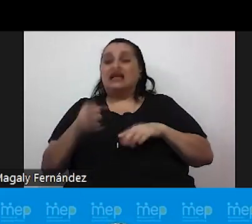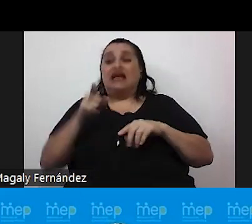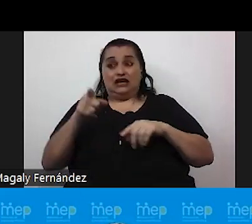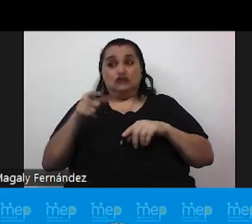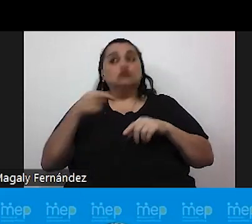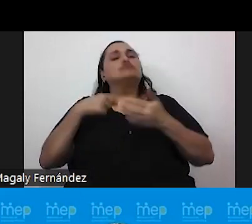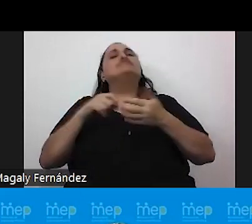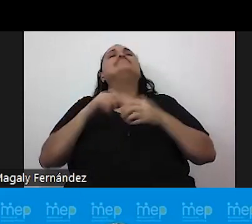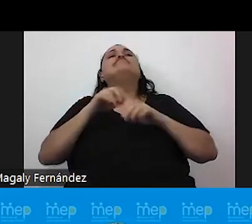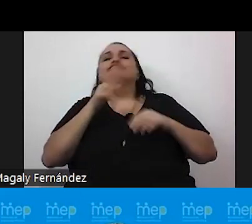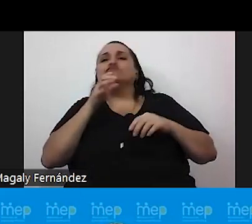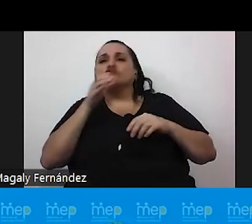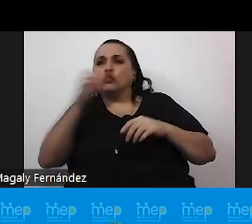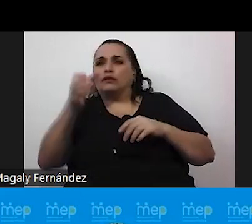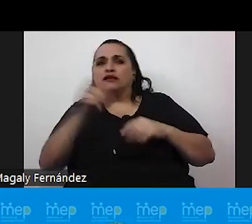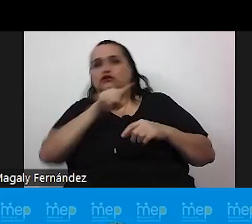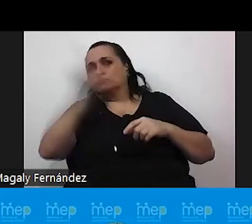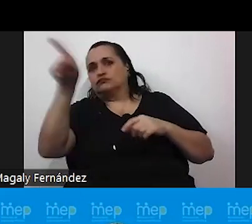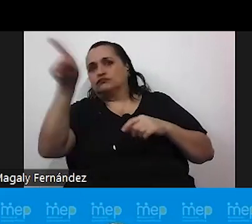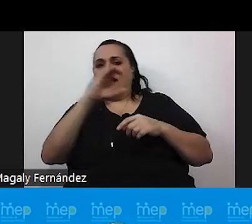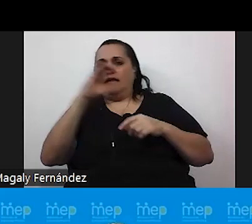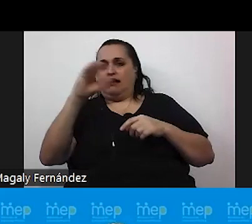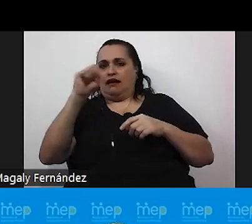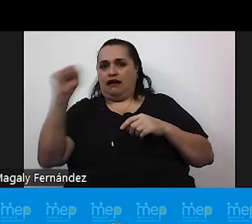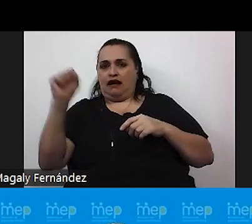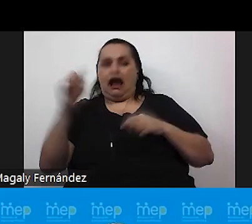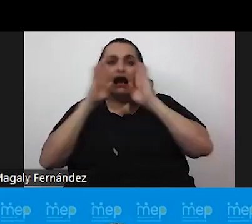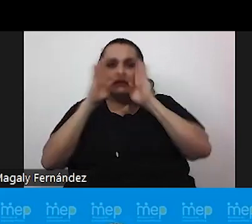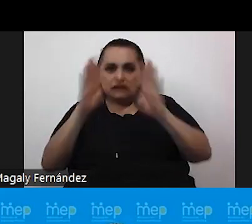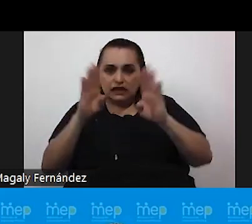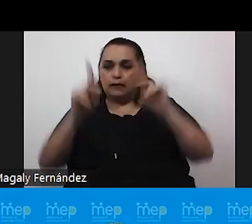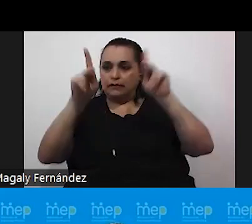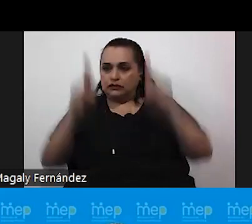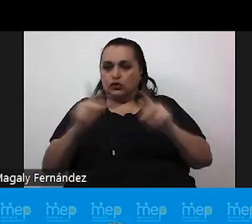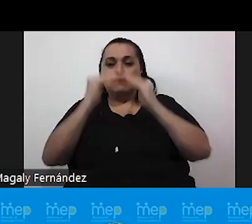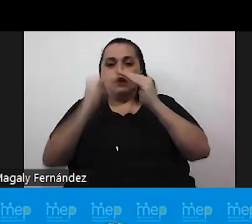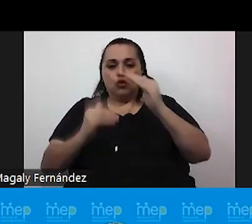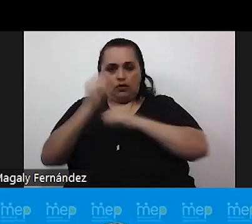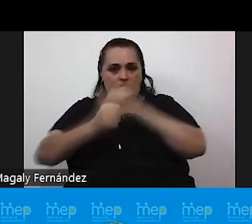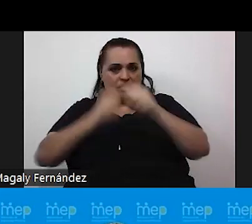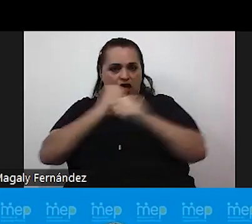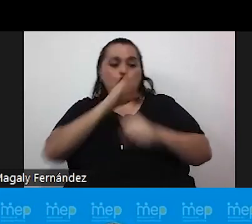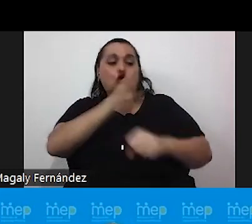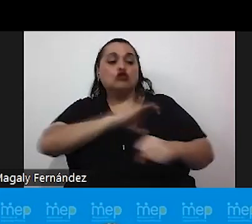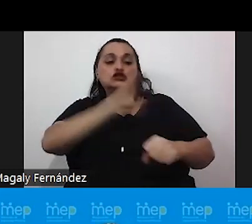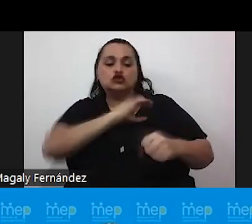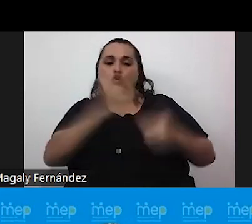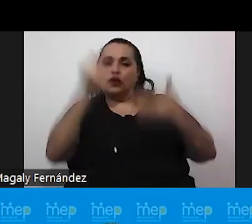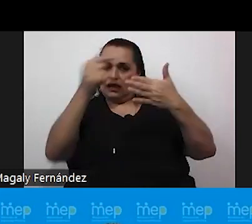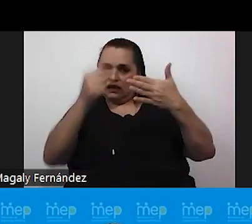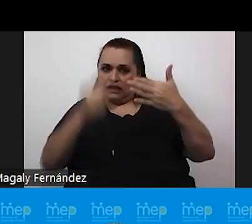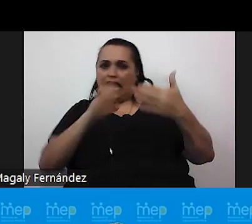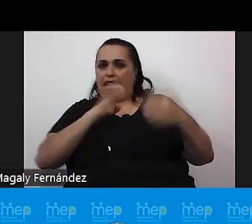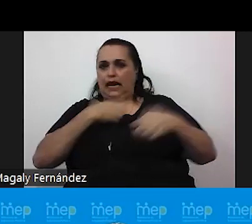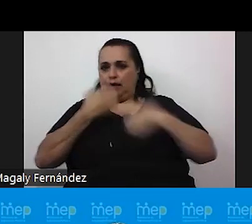referencia a la caja para que atiendan a la persona menor de edad por esta condición de emocional